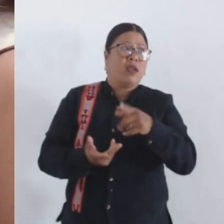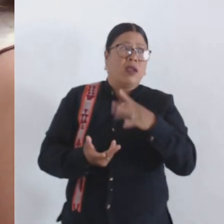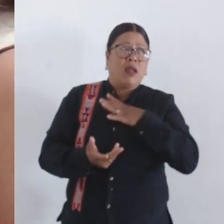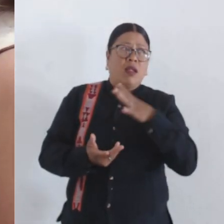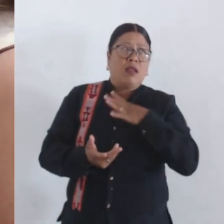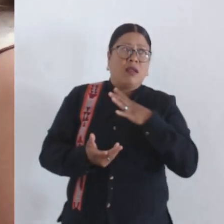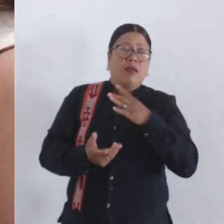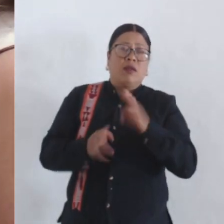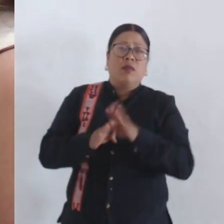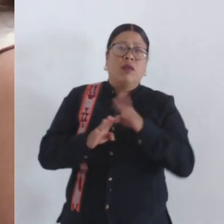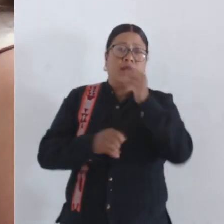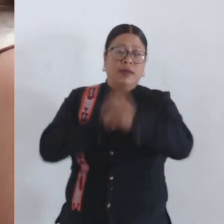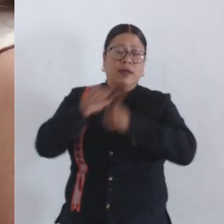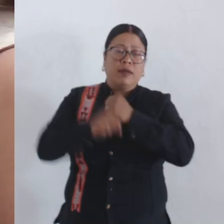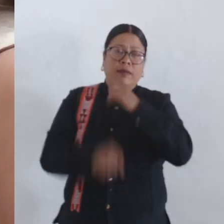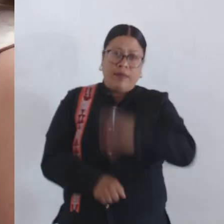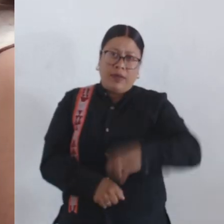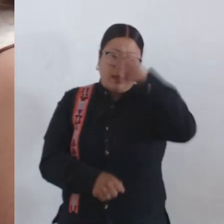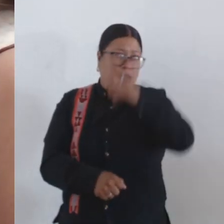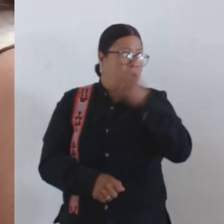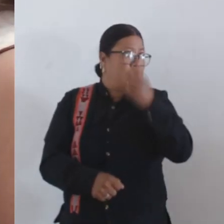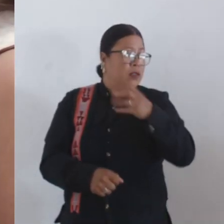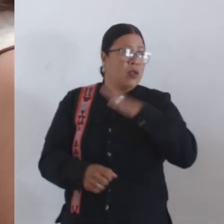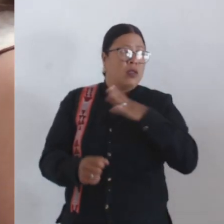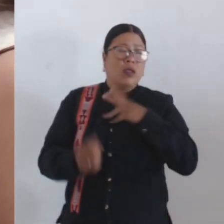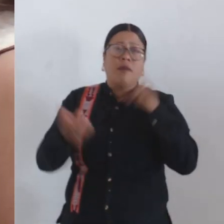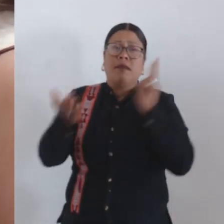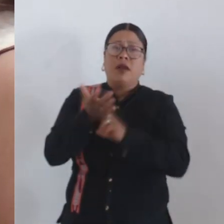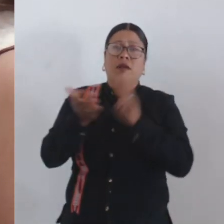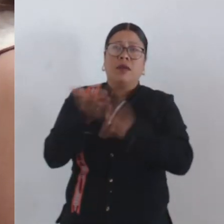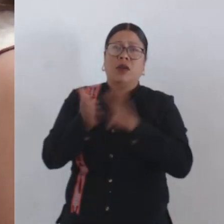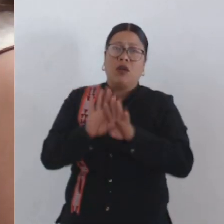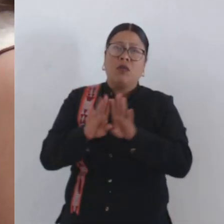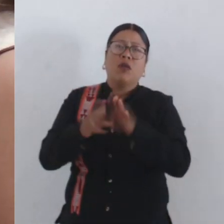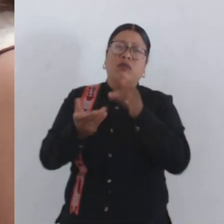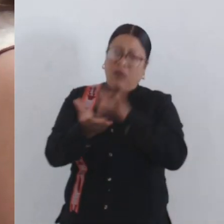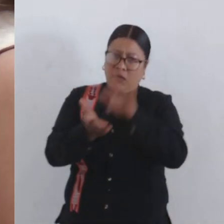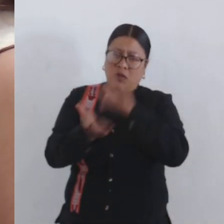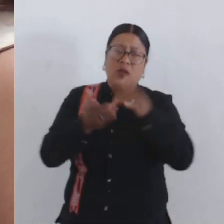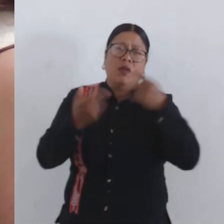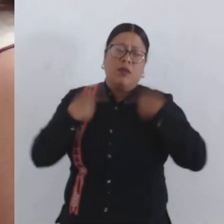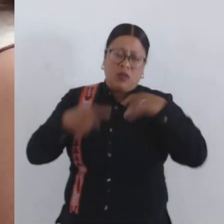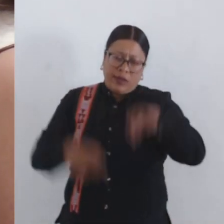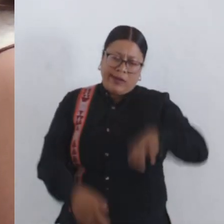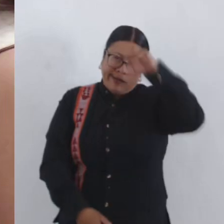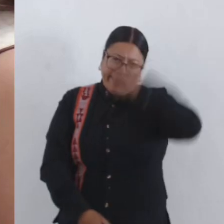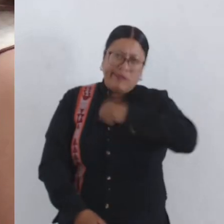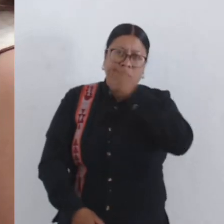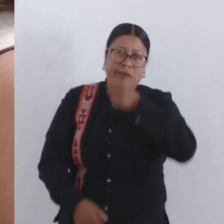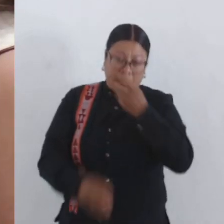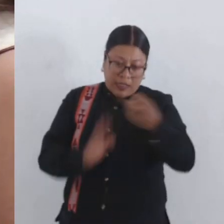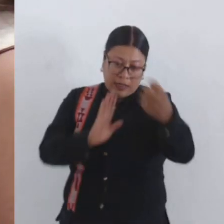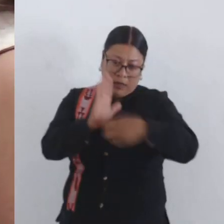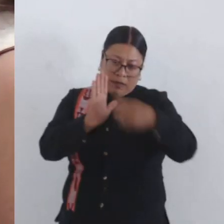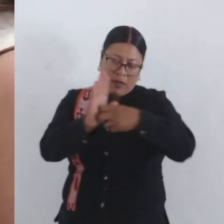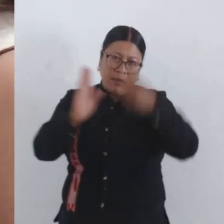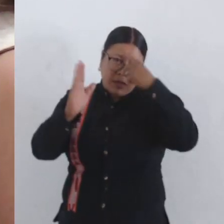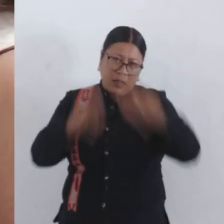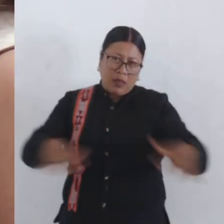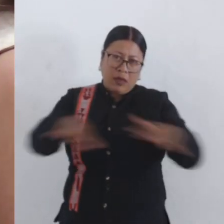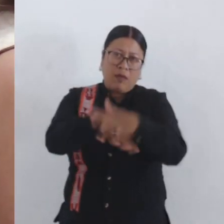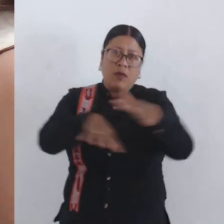por razones de edad. Todos valoramos las contribuciones de nuestras personas adultos mayores y esta reforma al reglamento